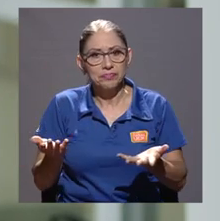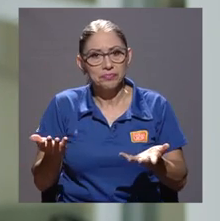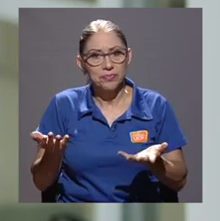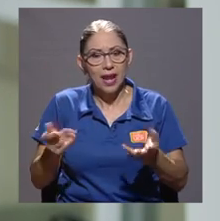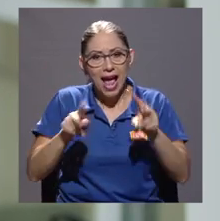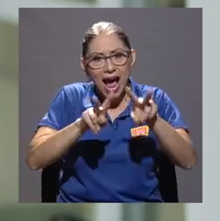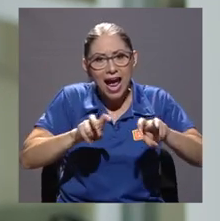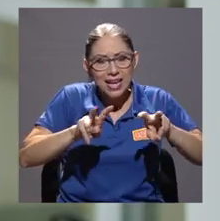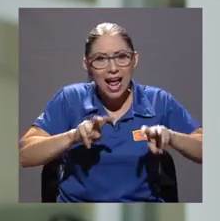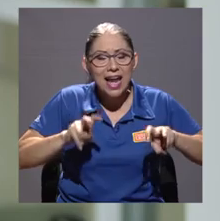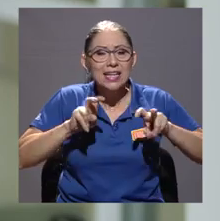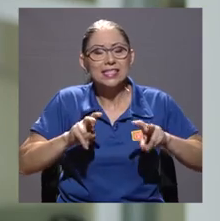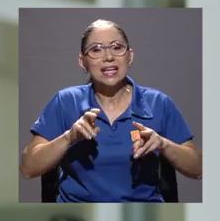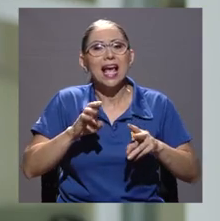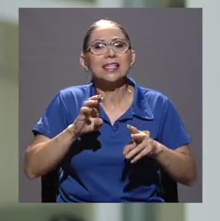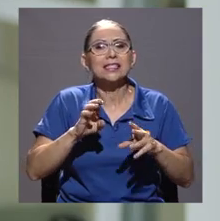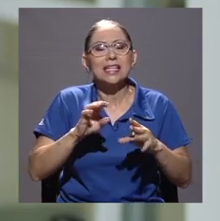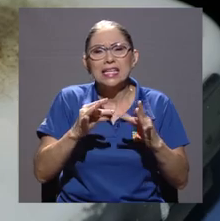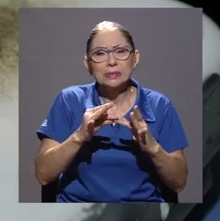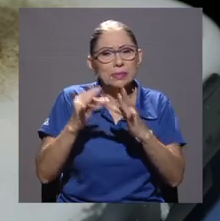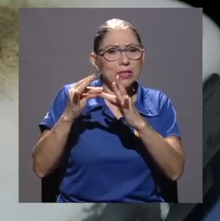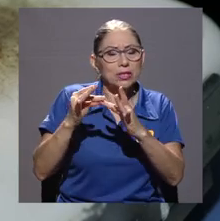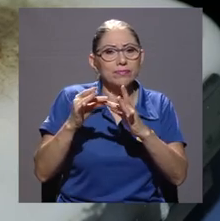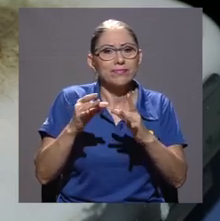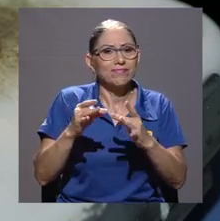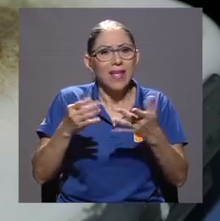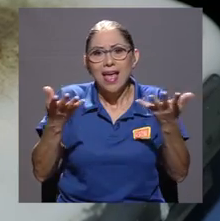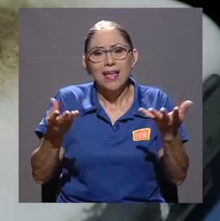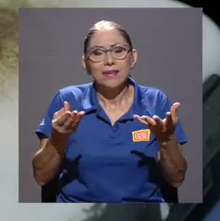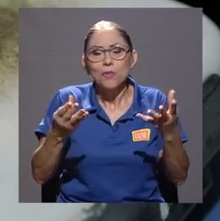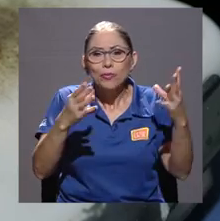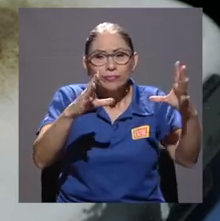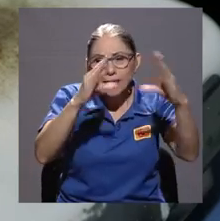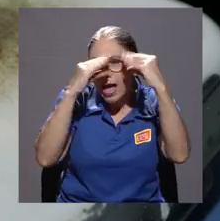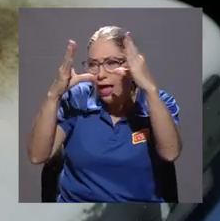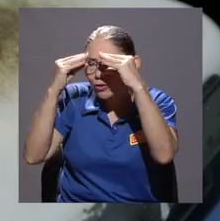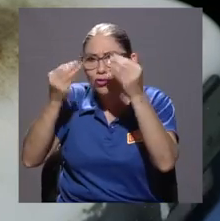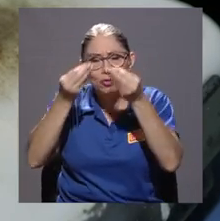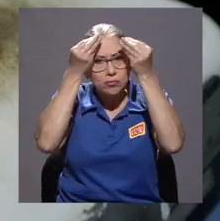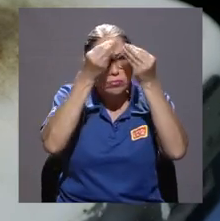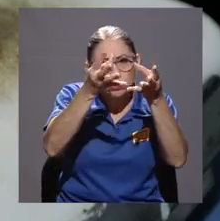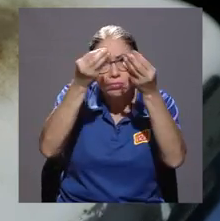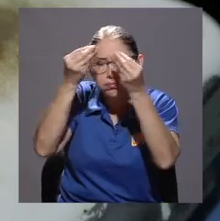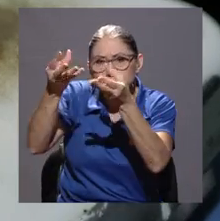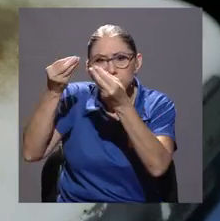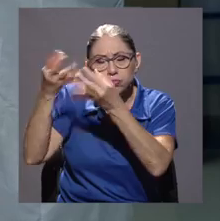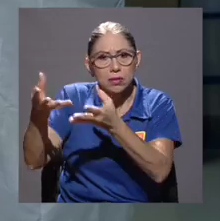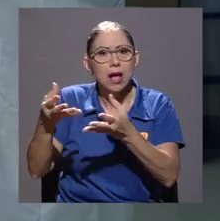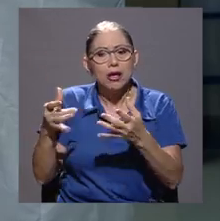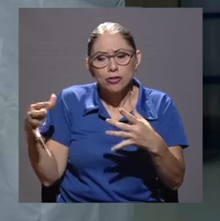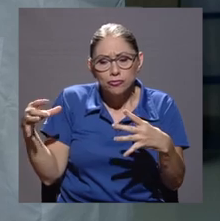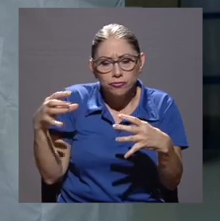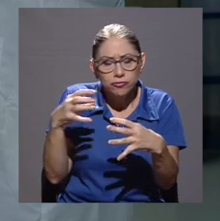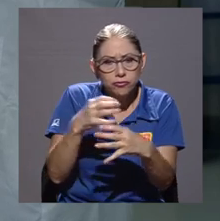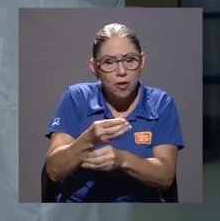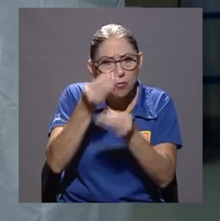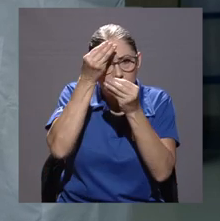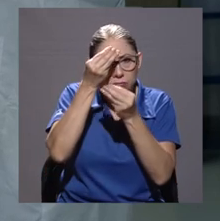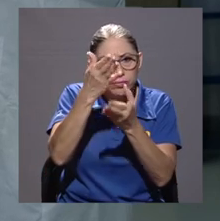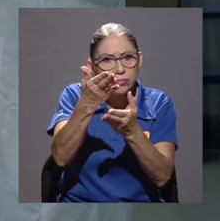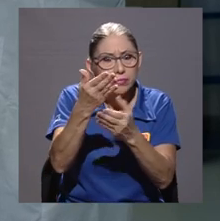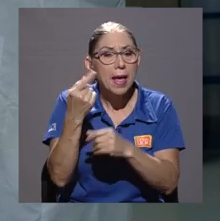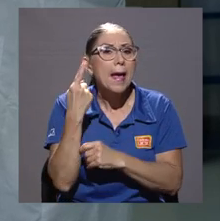análisis espectroscópicos, etc., digamos, aportar datos, aportar información para resolver